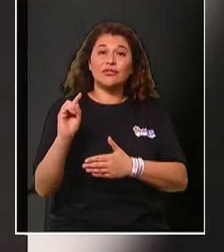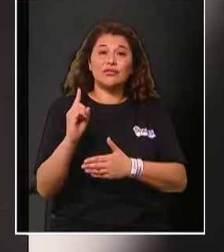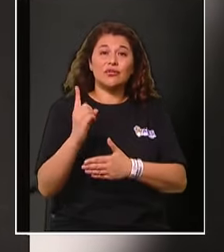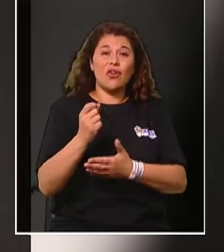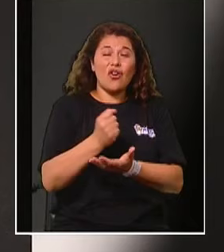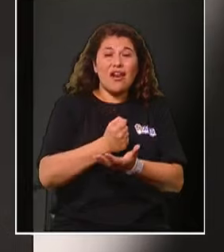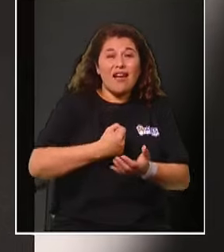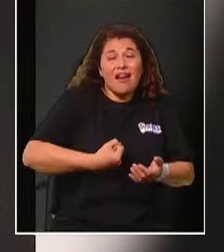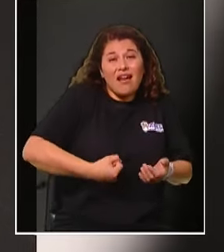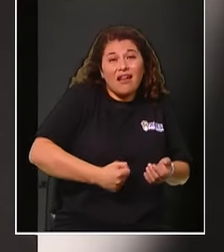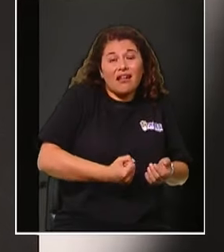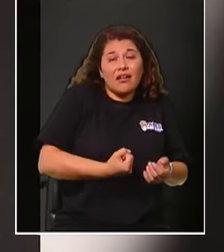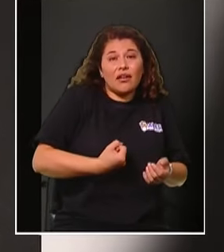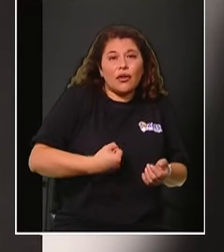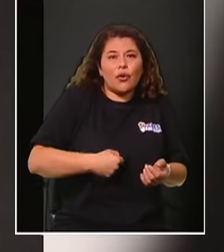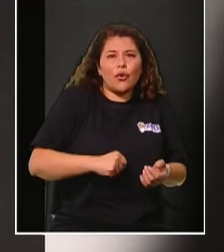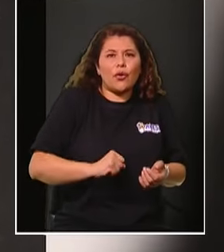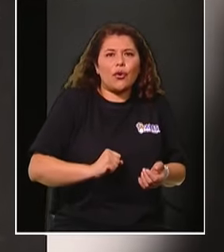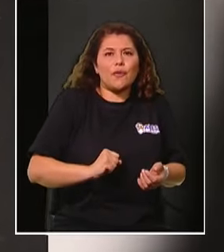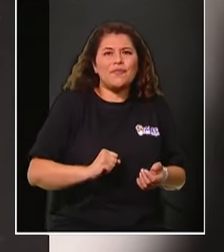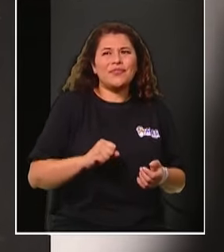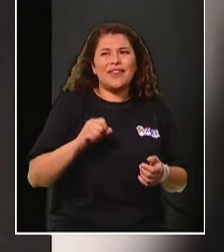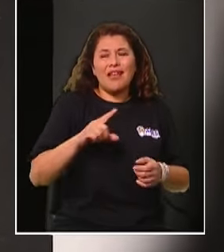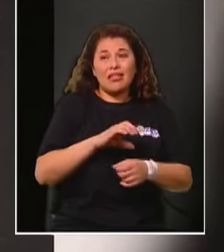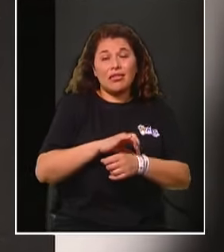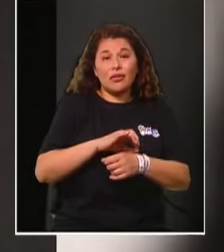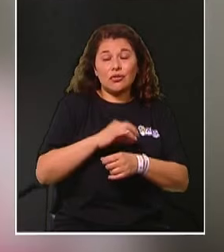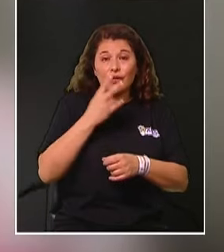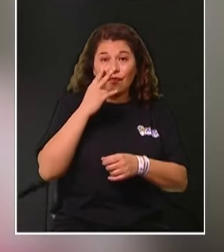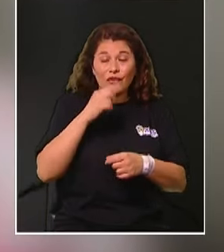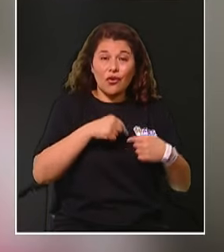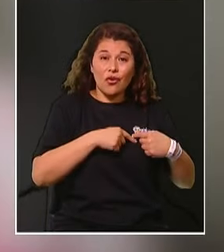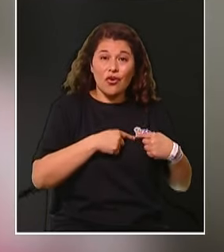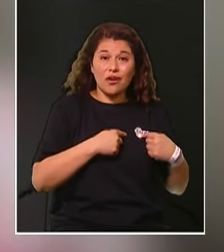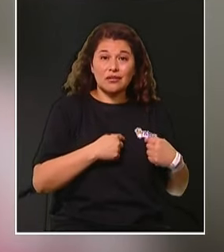Ahí el ginecólogo vio algo extraño en su corazón.